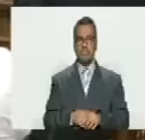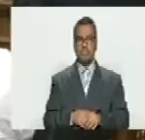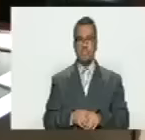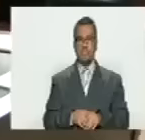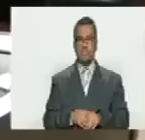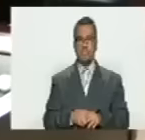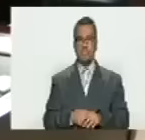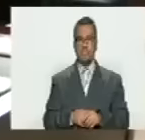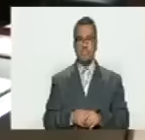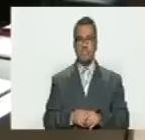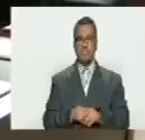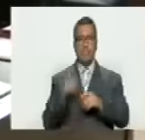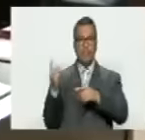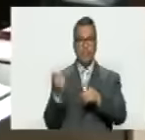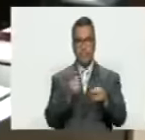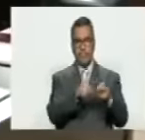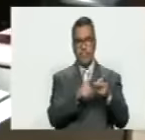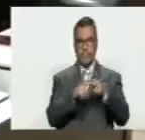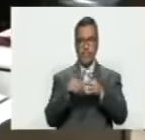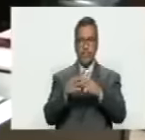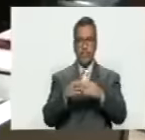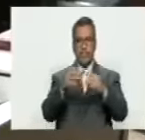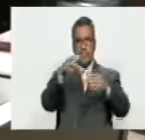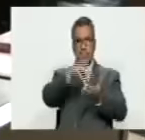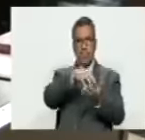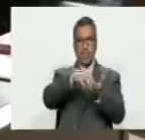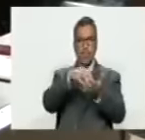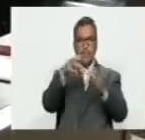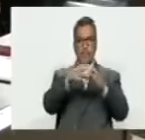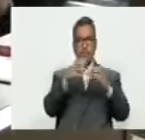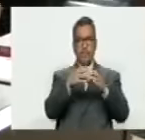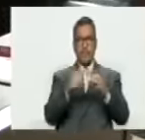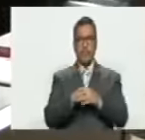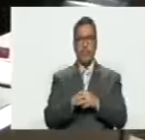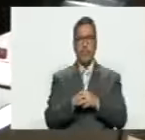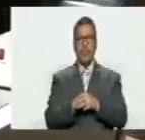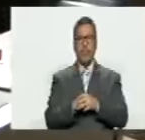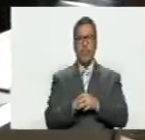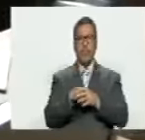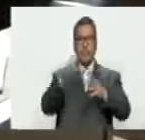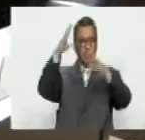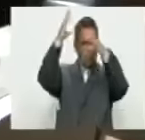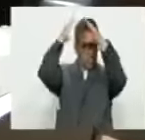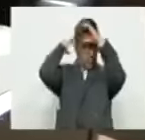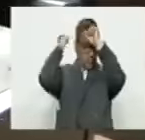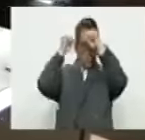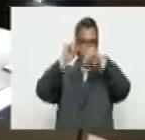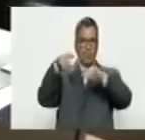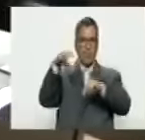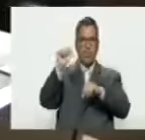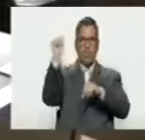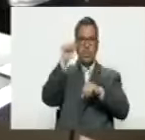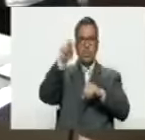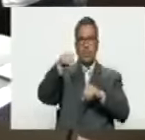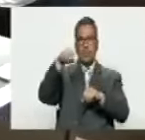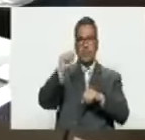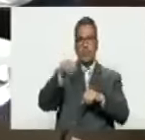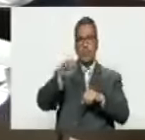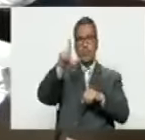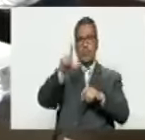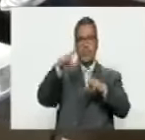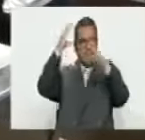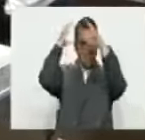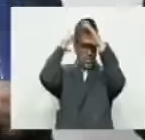se encuentra en el hemiciclo de sesiones el embajador samuel reinaldo moncada costa